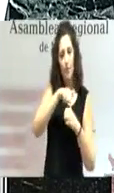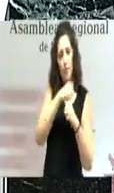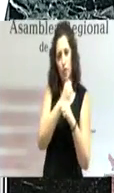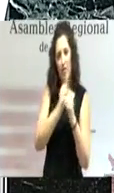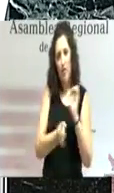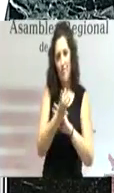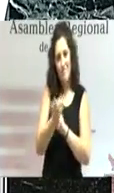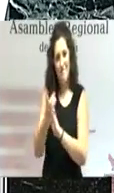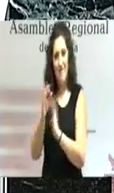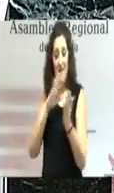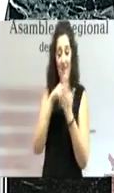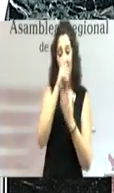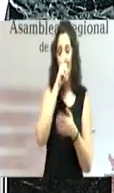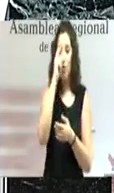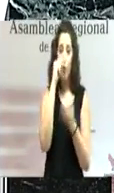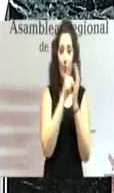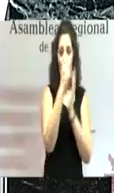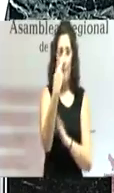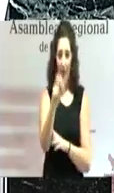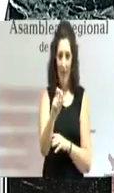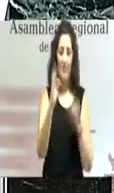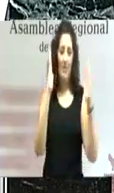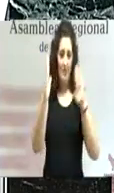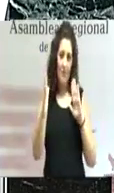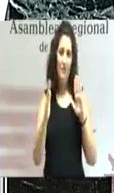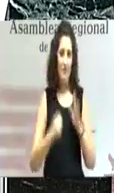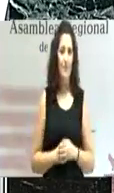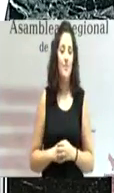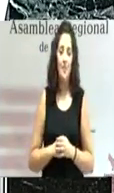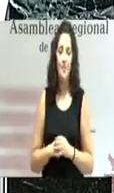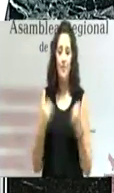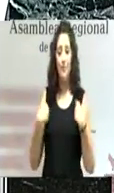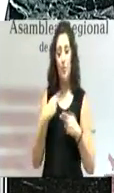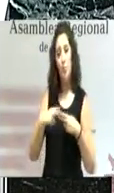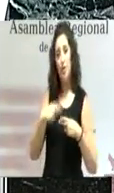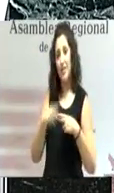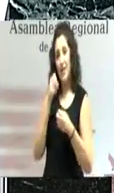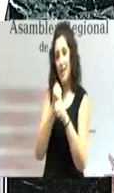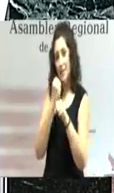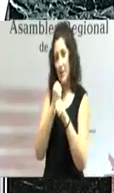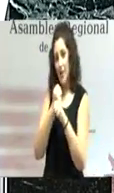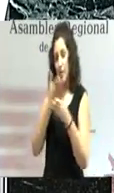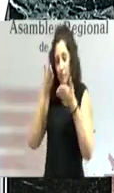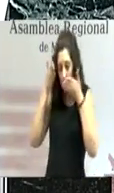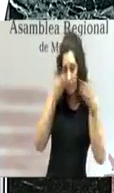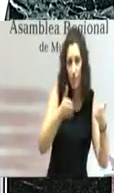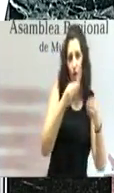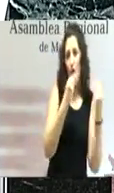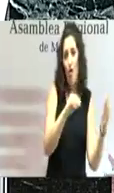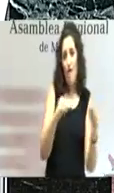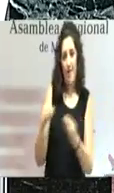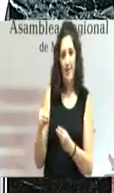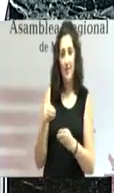hasta el año 20. Una política de empleo que mira también a los jóvenes, porque son los jóvenes quienes tienen